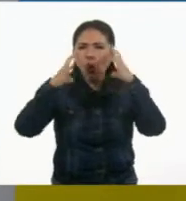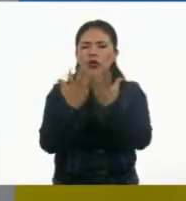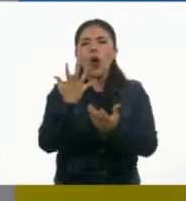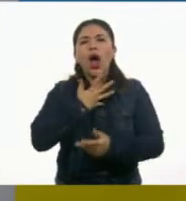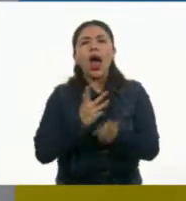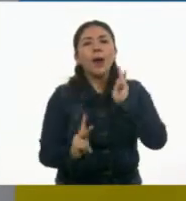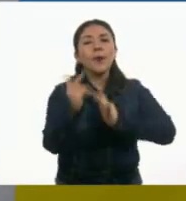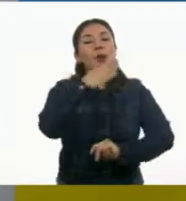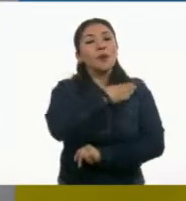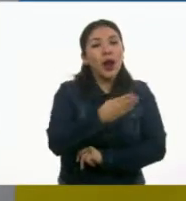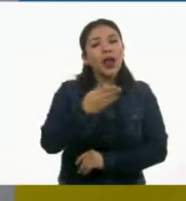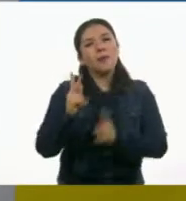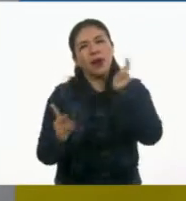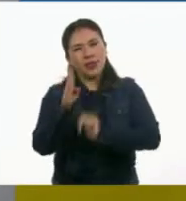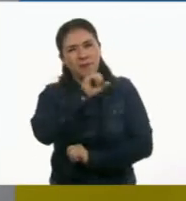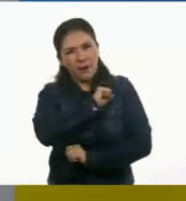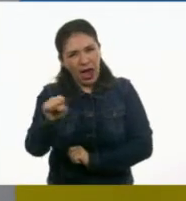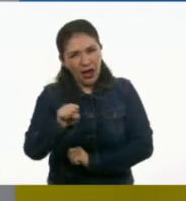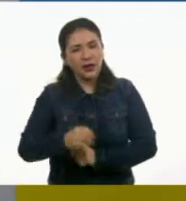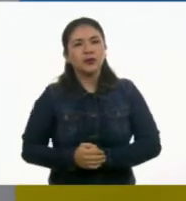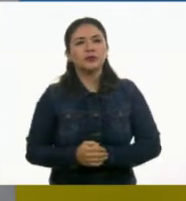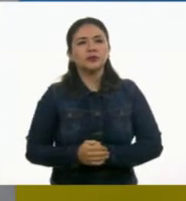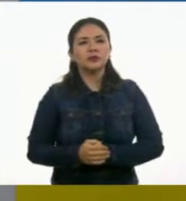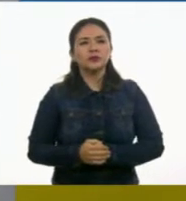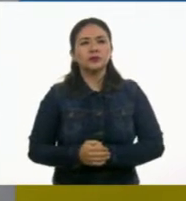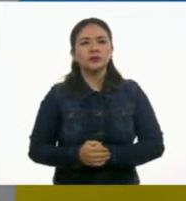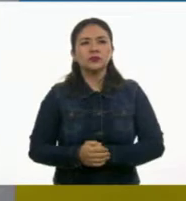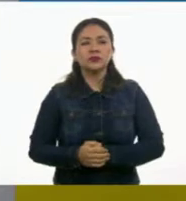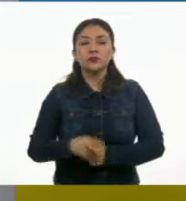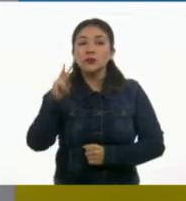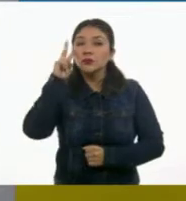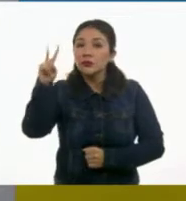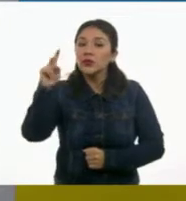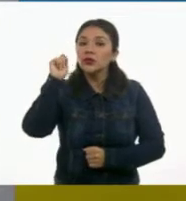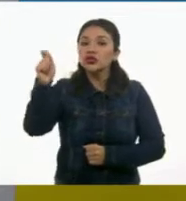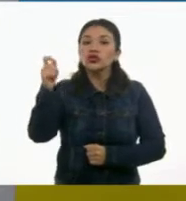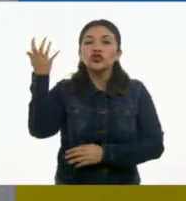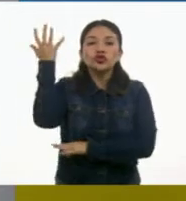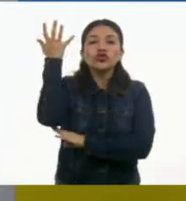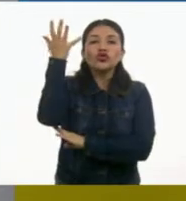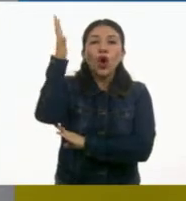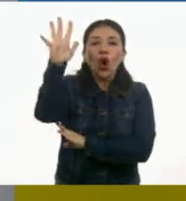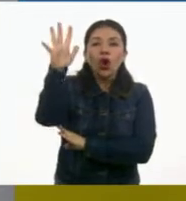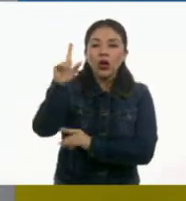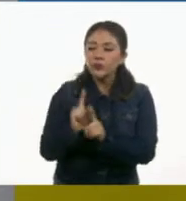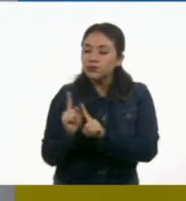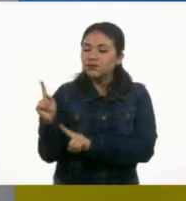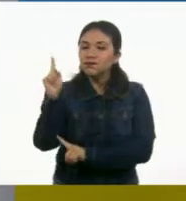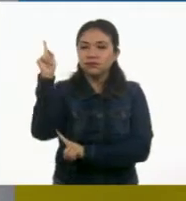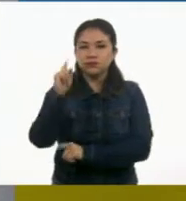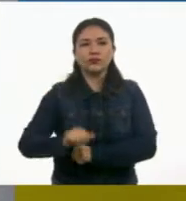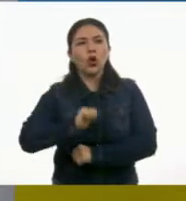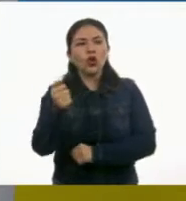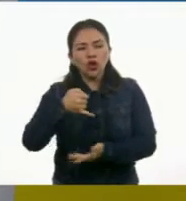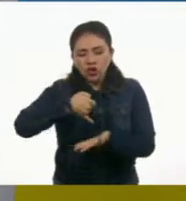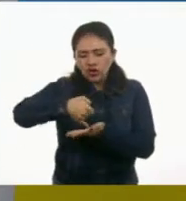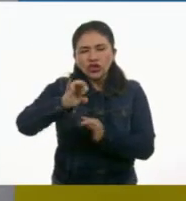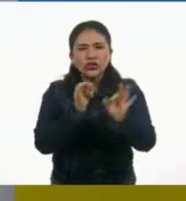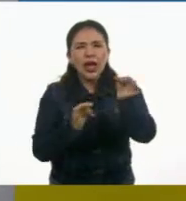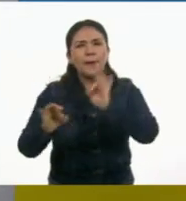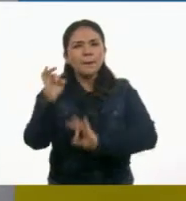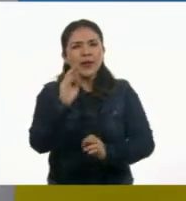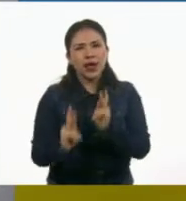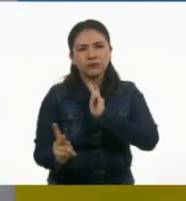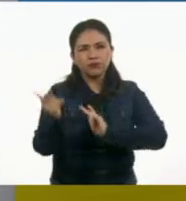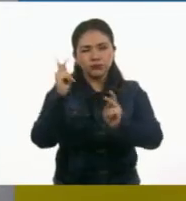y hierbas malas, hacía el sol una pequeña y encantadora ramita, semillas de hierbas, y hay que